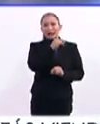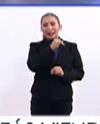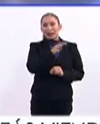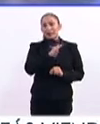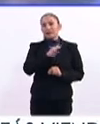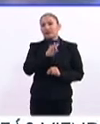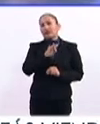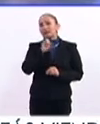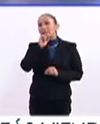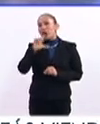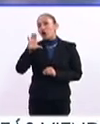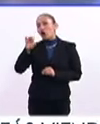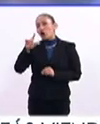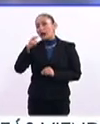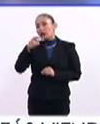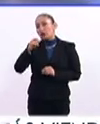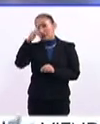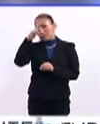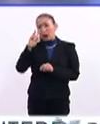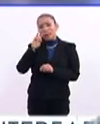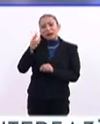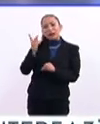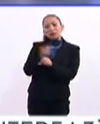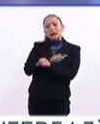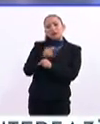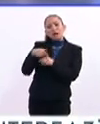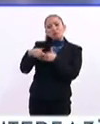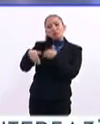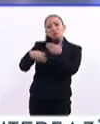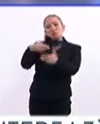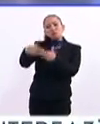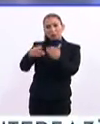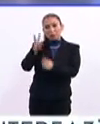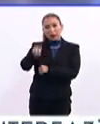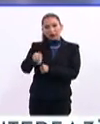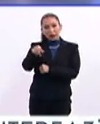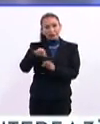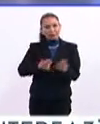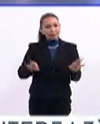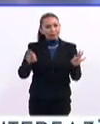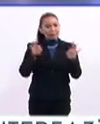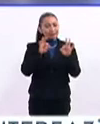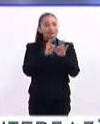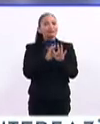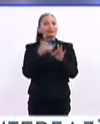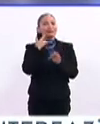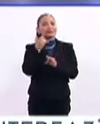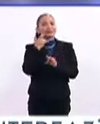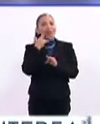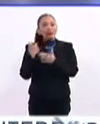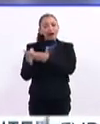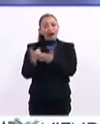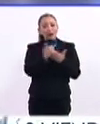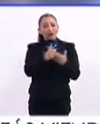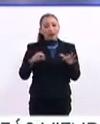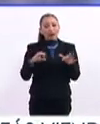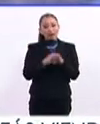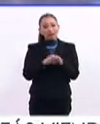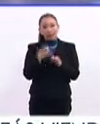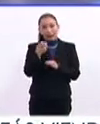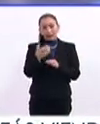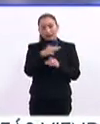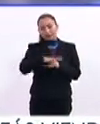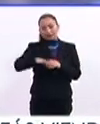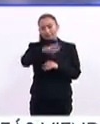supuesto en el Colegio de México. Vamos a darle mucho seguimiento, pero es sin duda alguna un importante esfuerzo de colaboración en